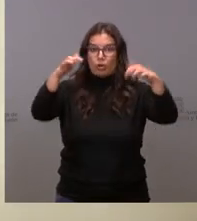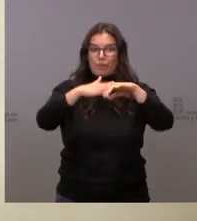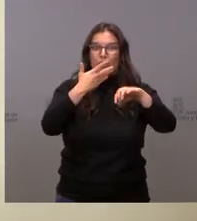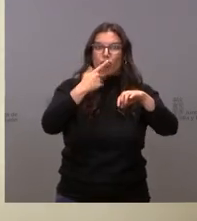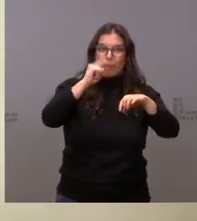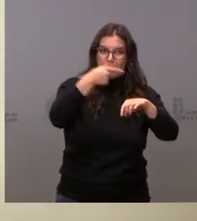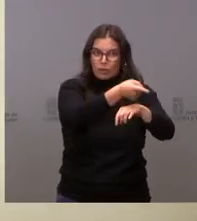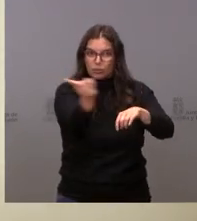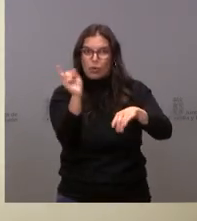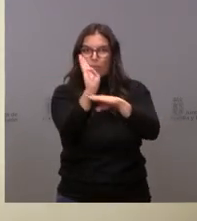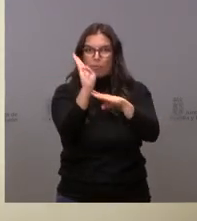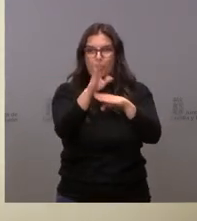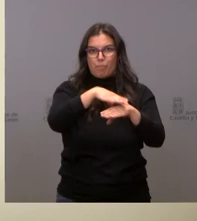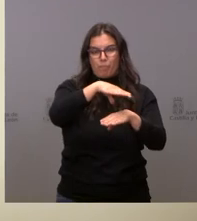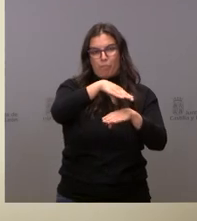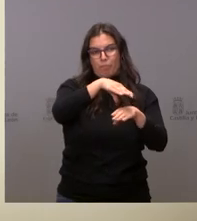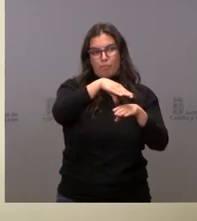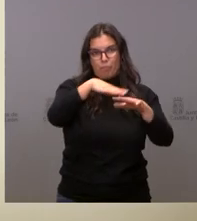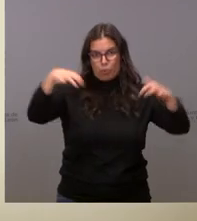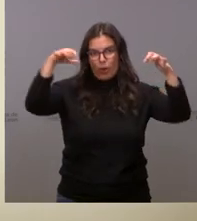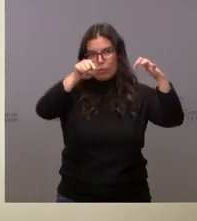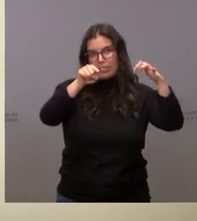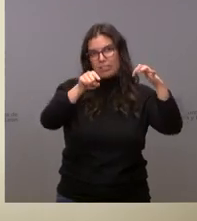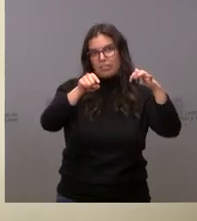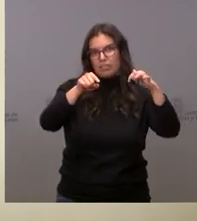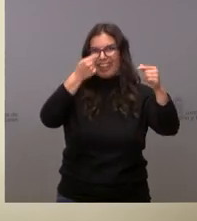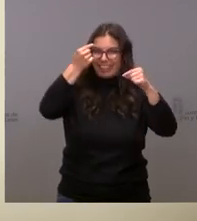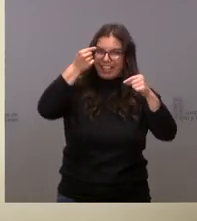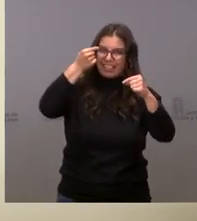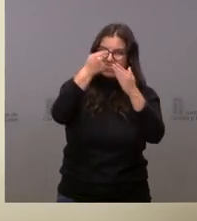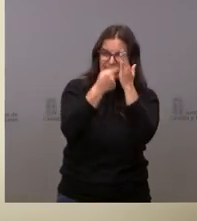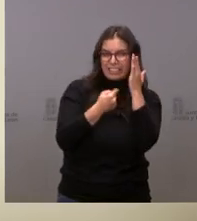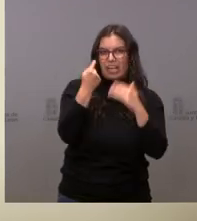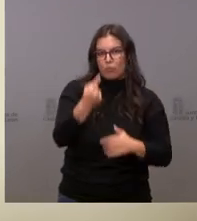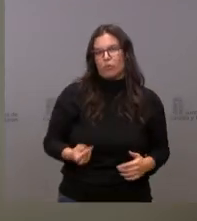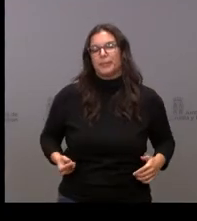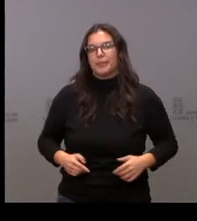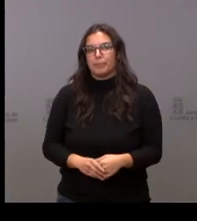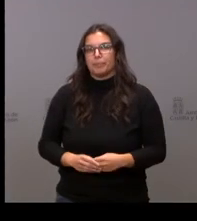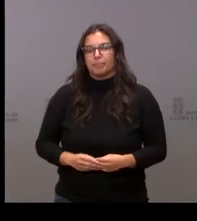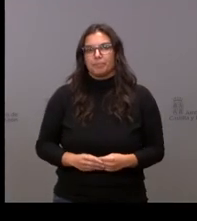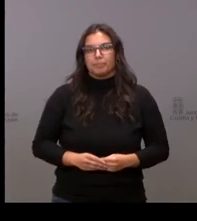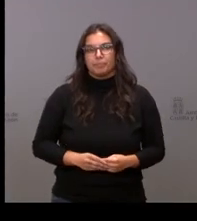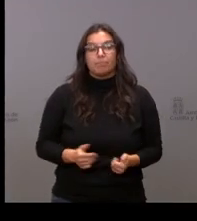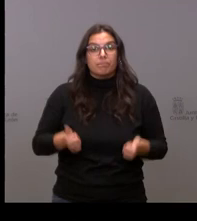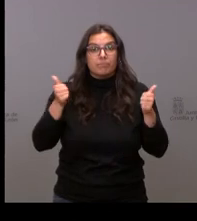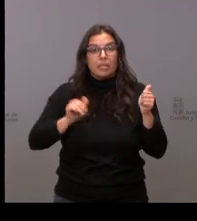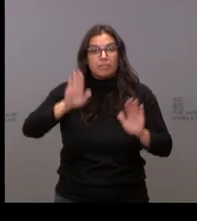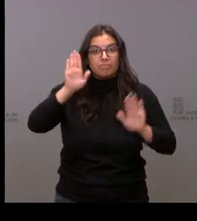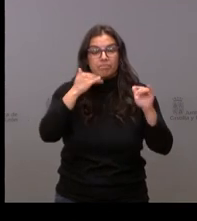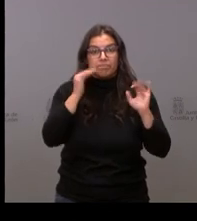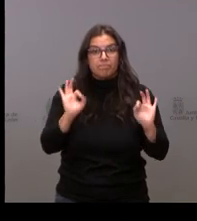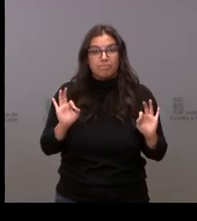antes los procuradores de detallar todas y cada una de las partidas ¿alguna pregunta más?